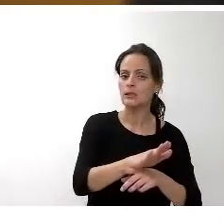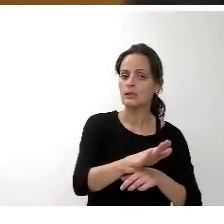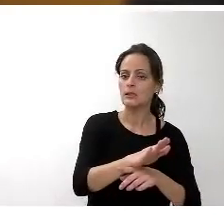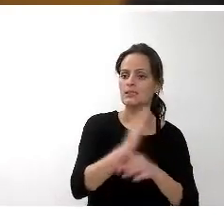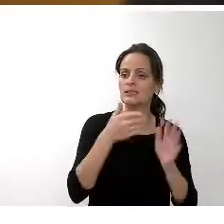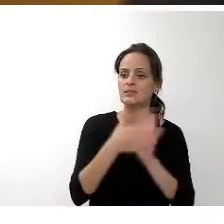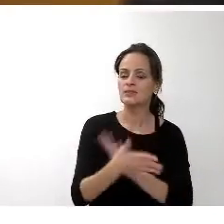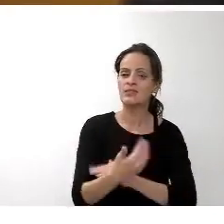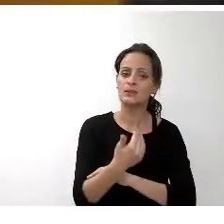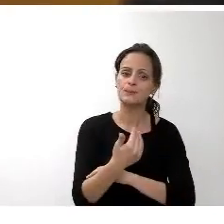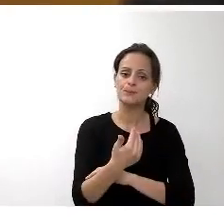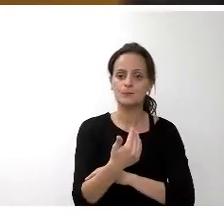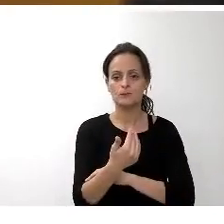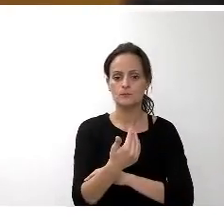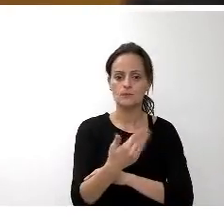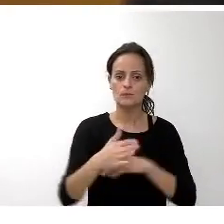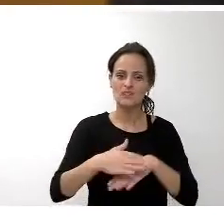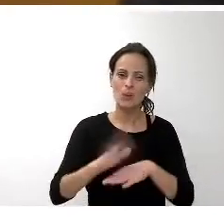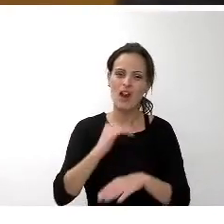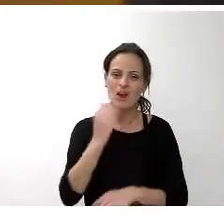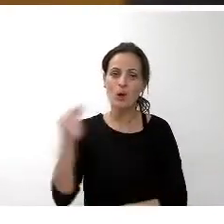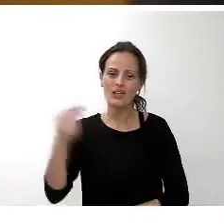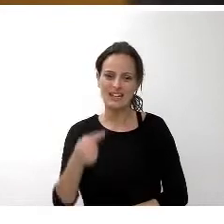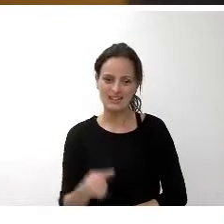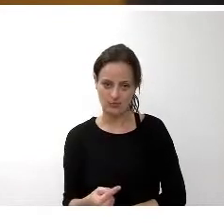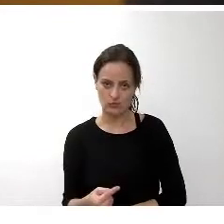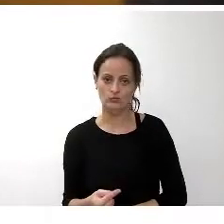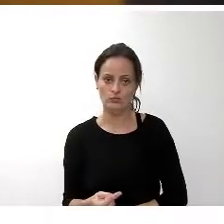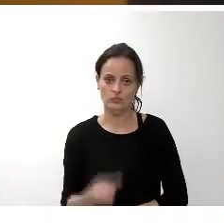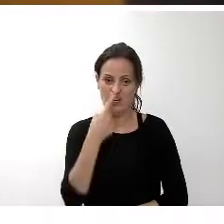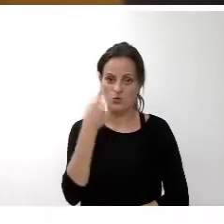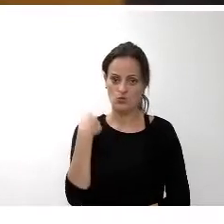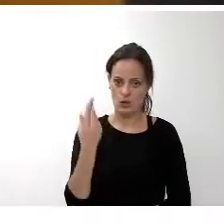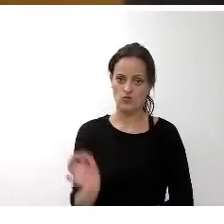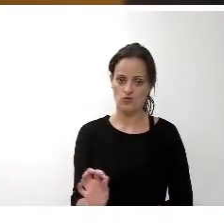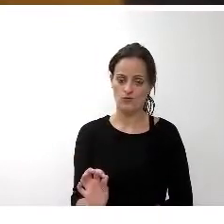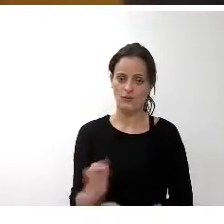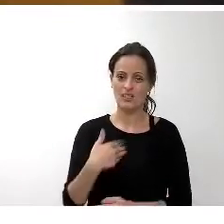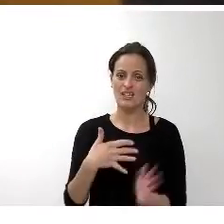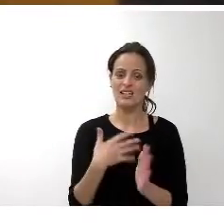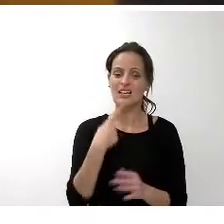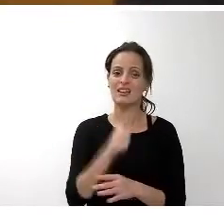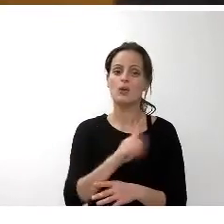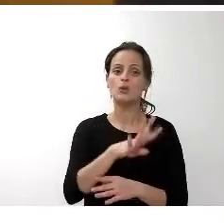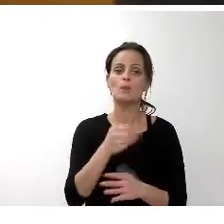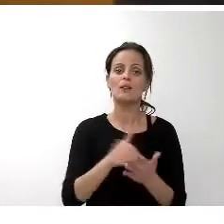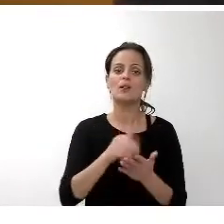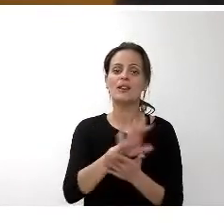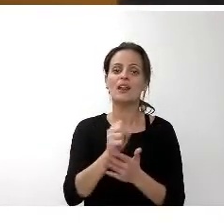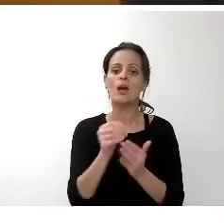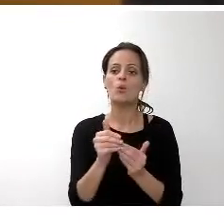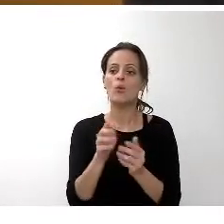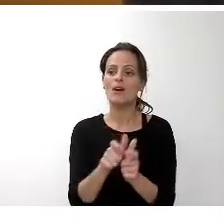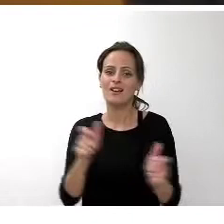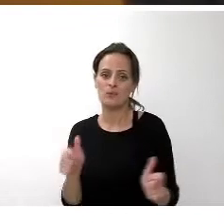ajuste negativo de 1,7 millones de euros de liquidaciones negativas de años anteriores, un crecimiento de más de 4 millones de euros en el ámbito de las